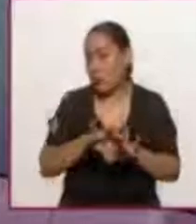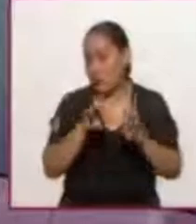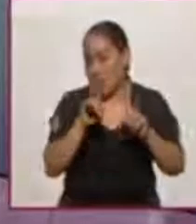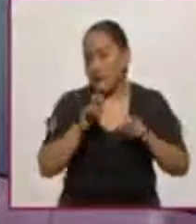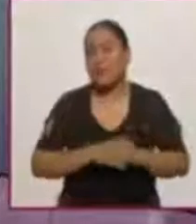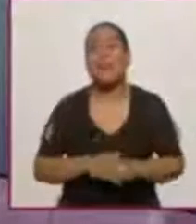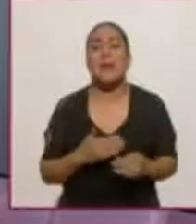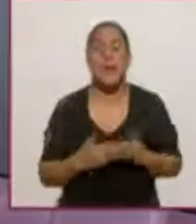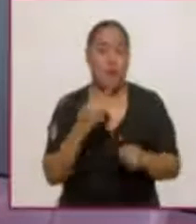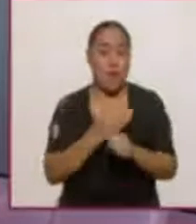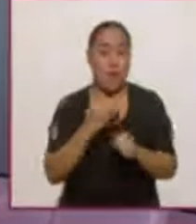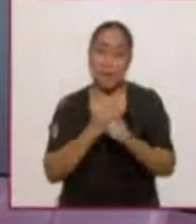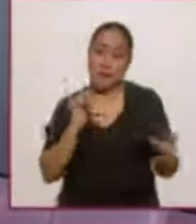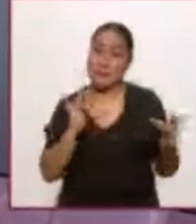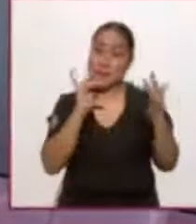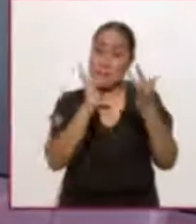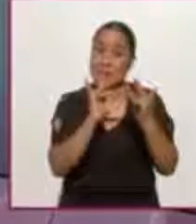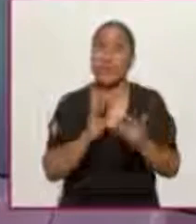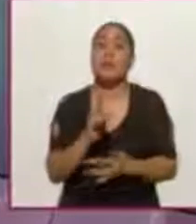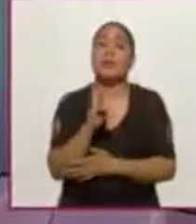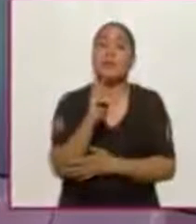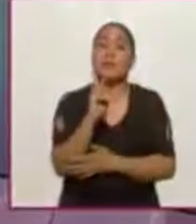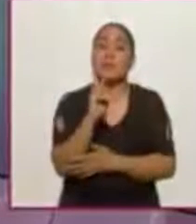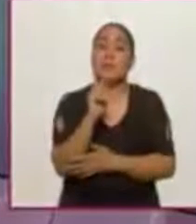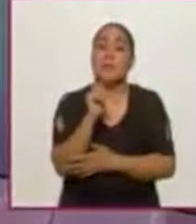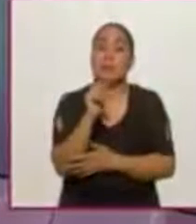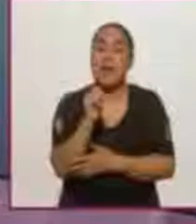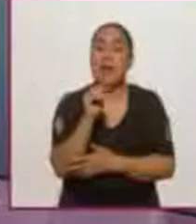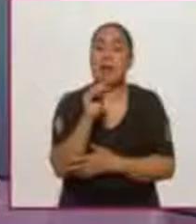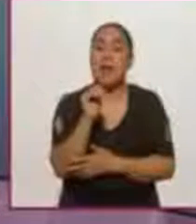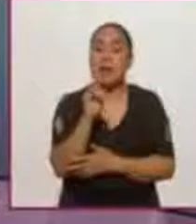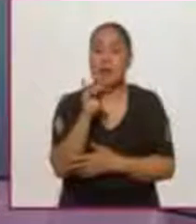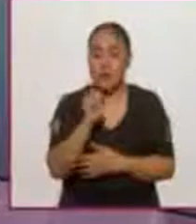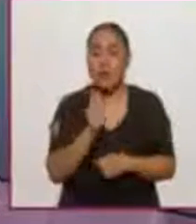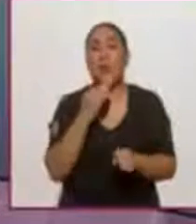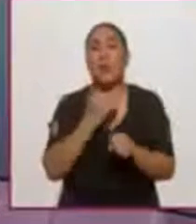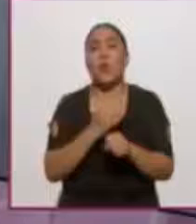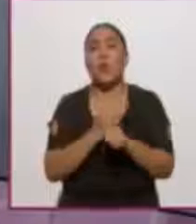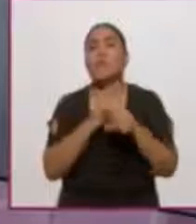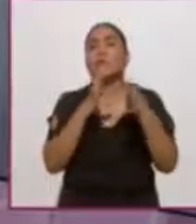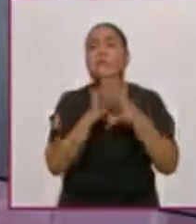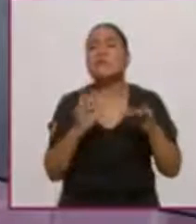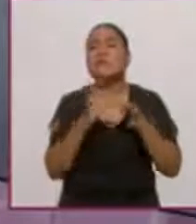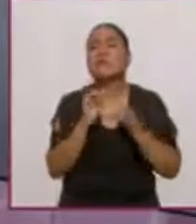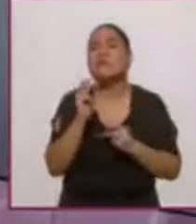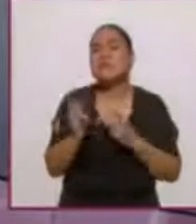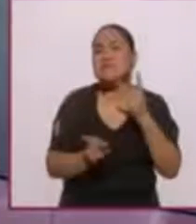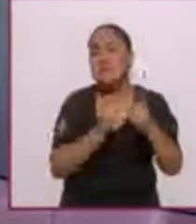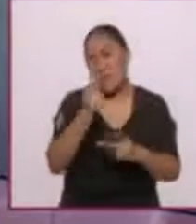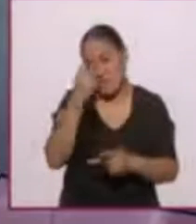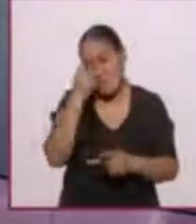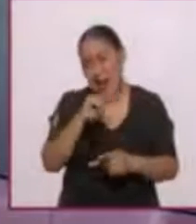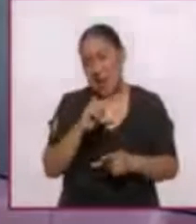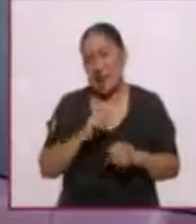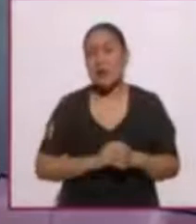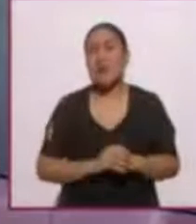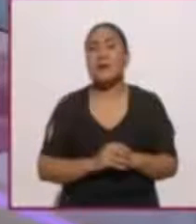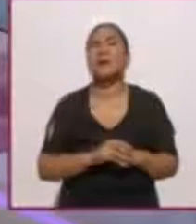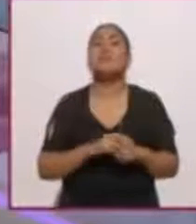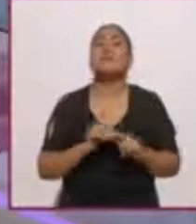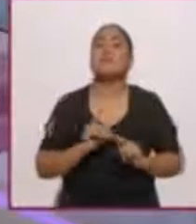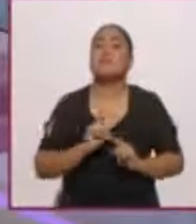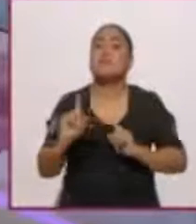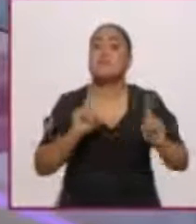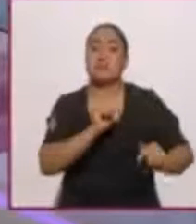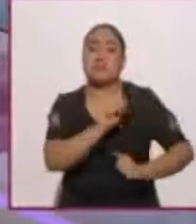Nos vamos a enlazar en vivo esta mañana a Paco Abundi, director de Parametría. Vamos a hablar sobre la encuesta de militarización de puertos y aduanas.